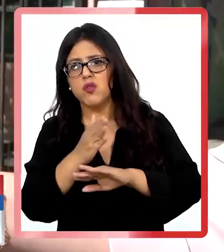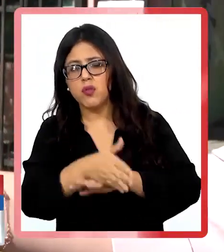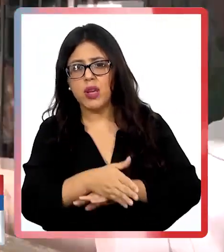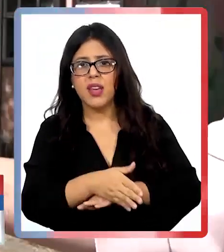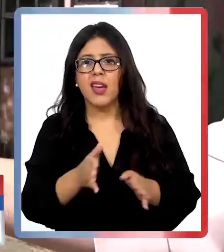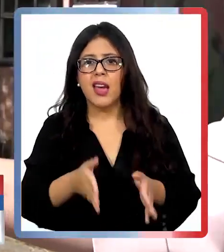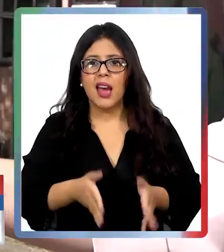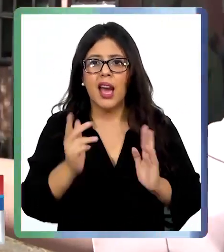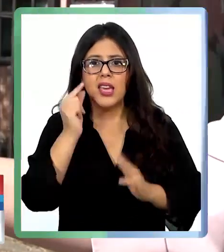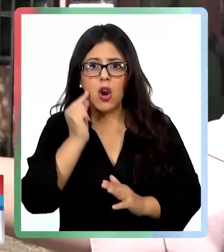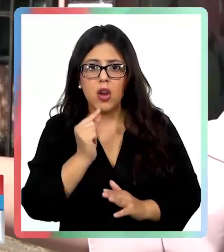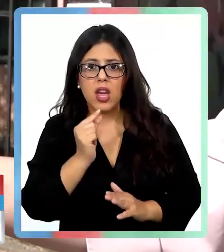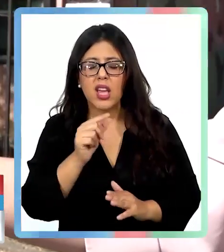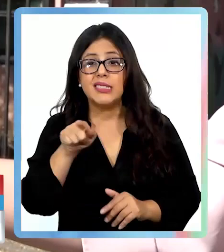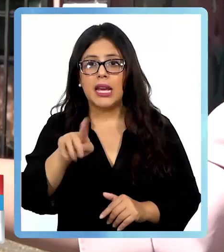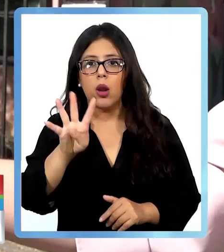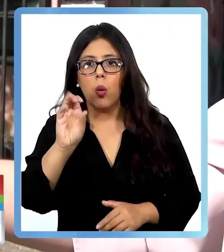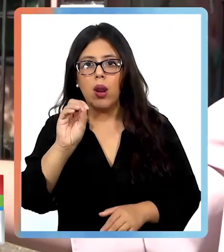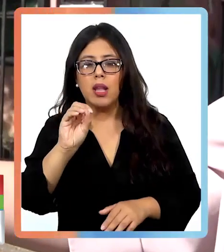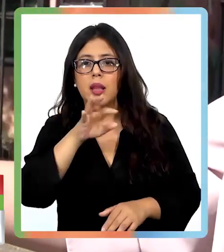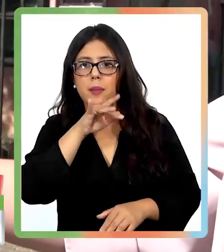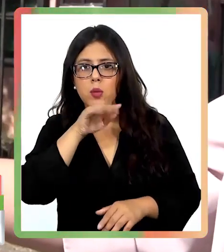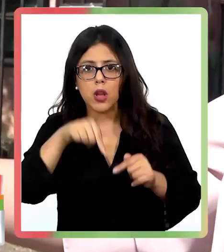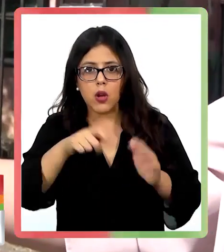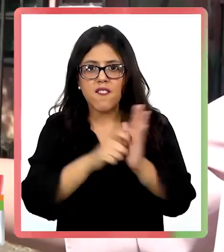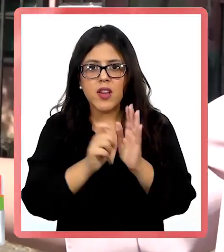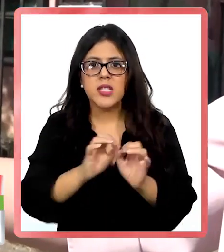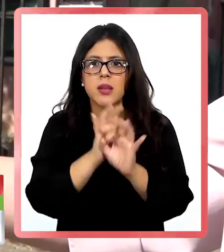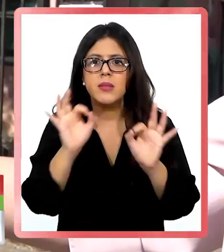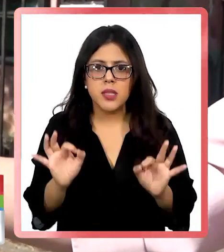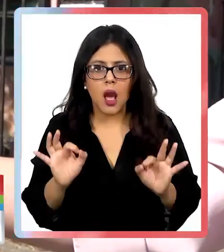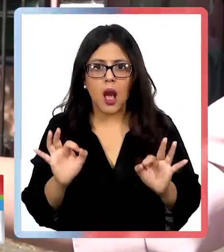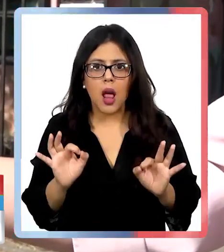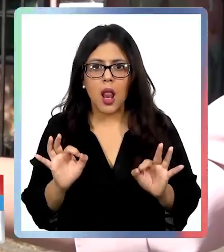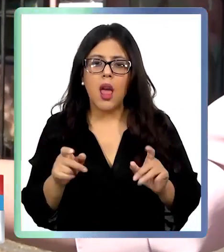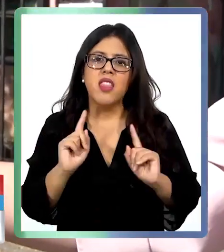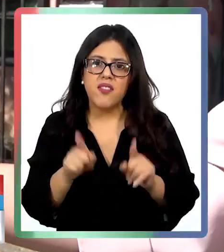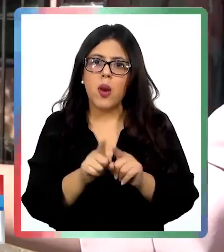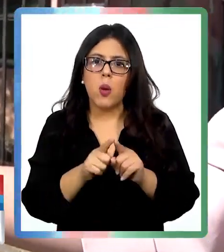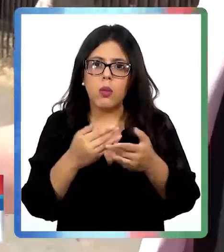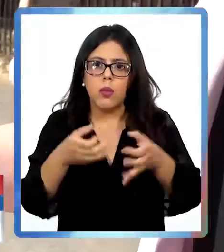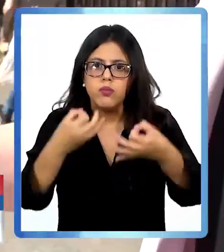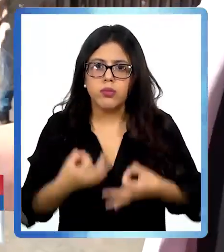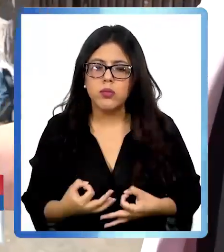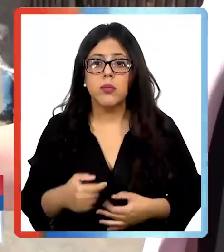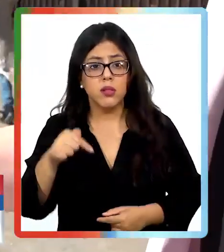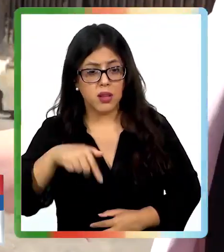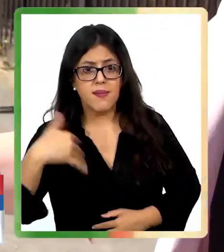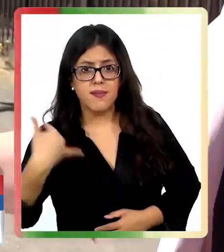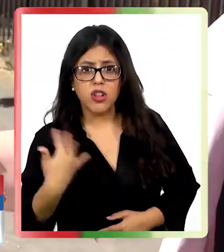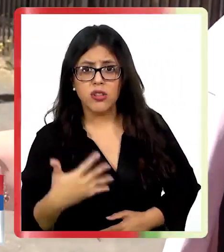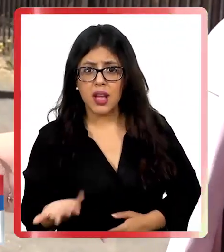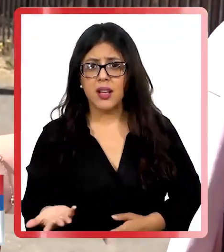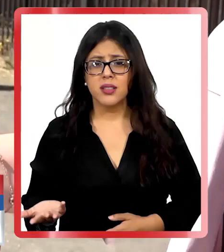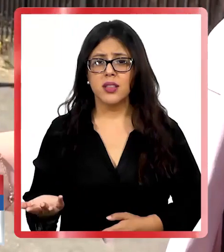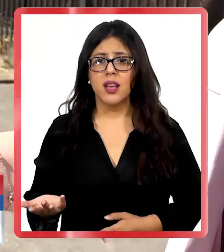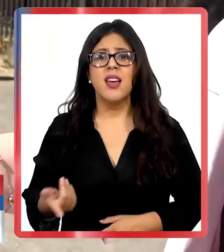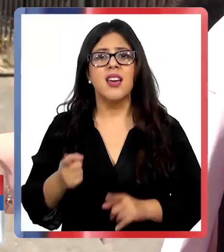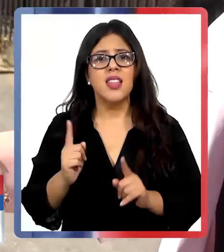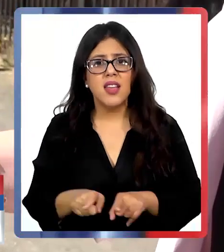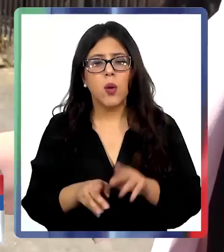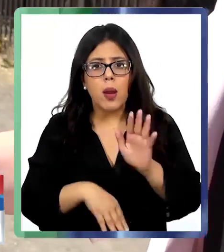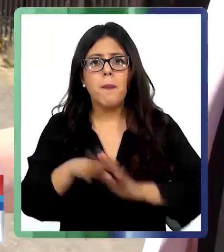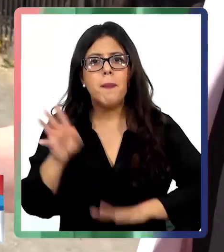calle O'Higgins. Y ahí estuvimos casi 40 minutos. Una fecha tan especial debía haber sido más expedito. Es importante, debería